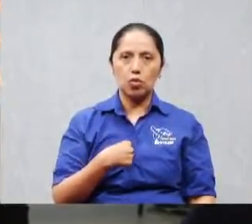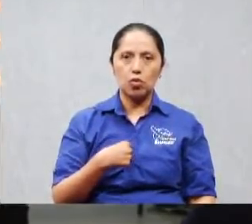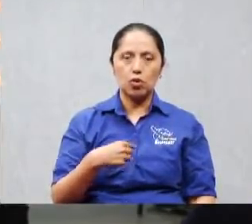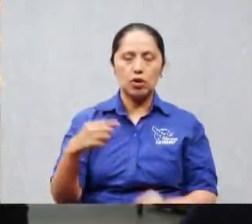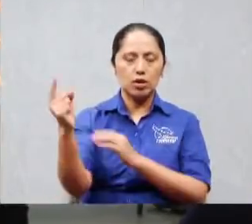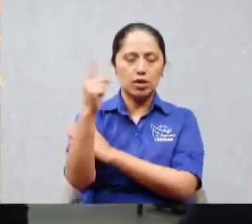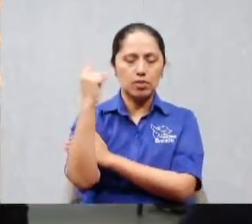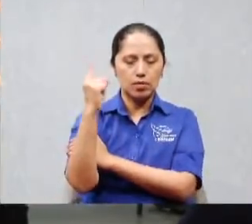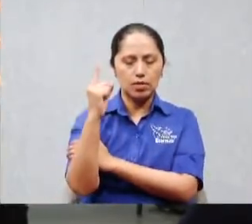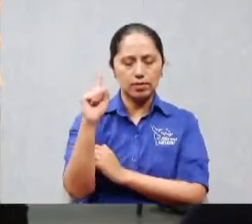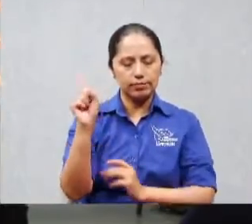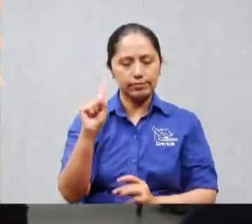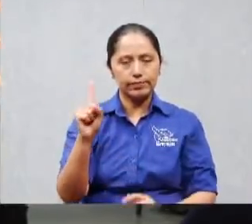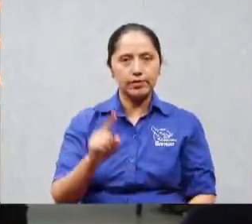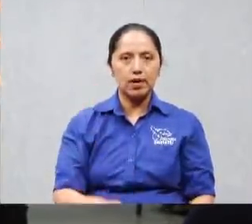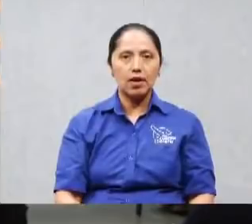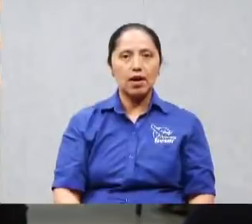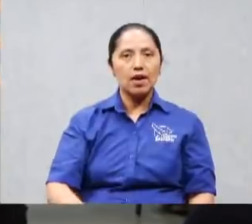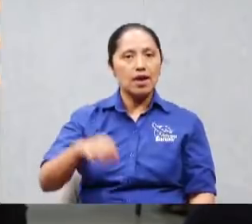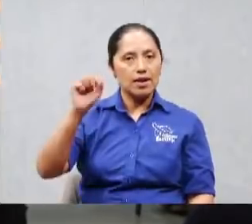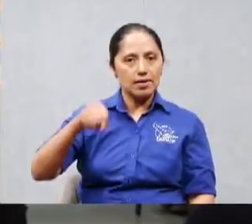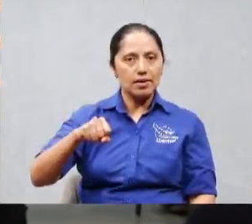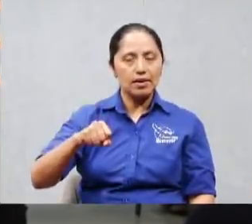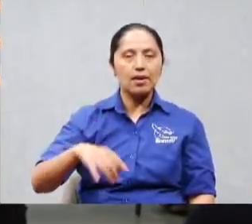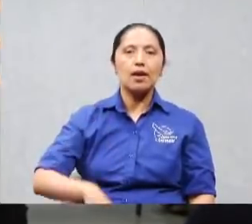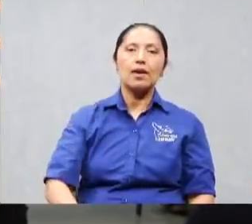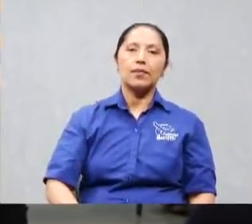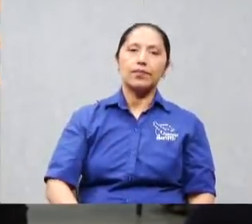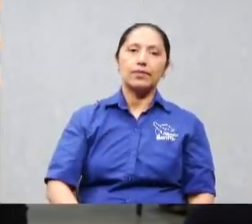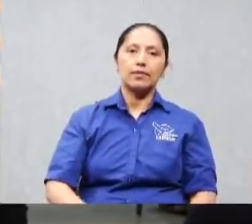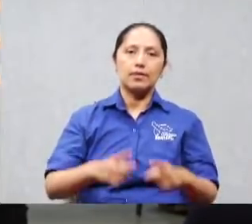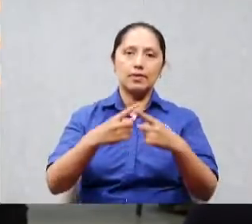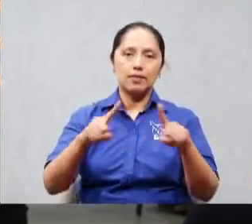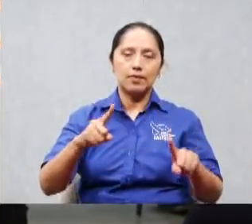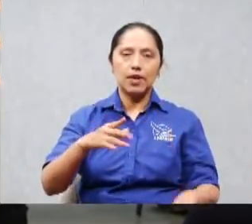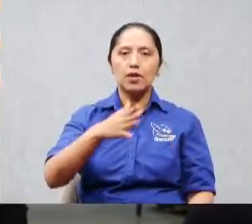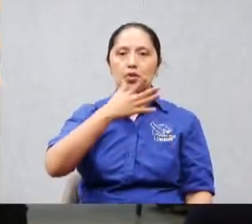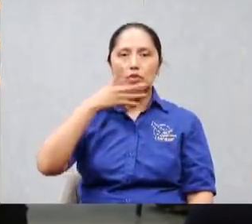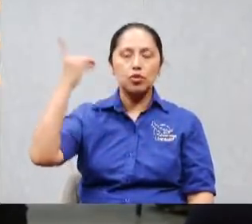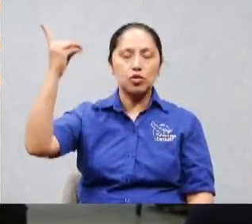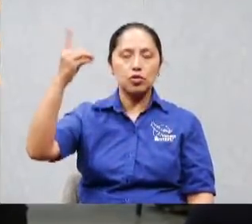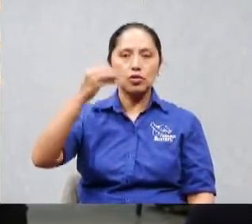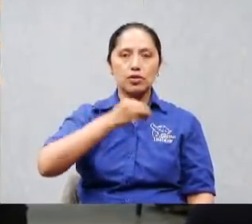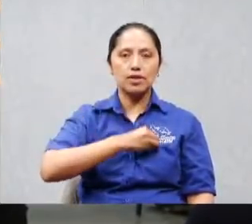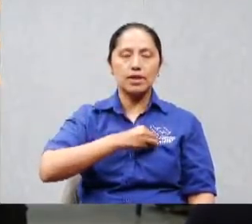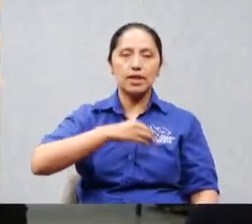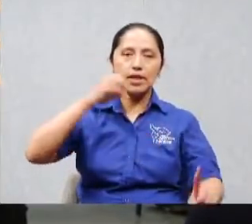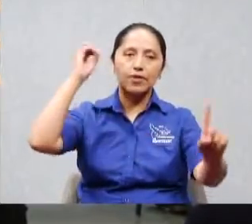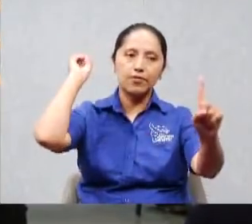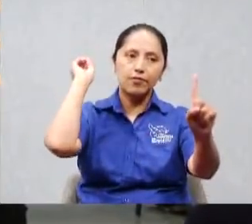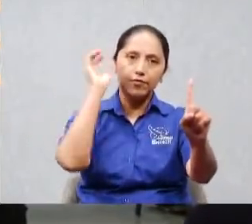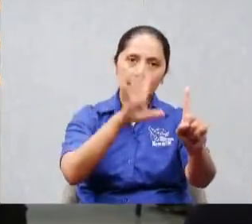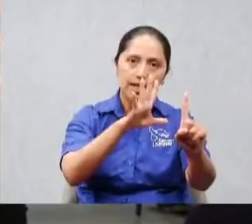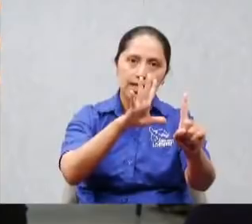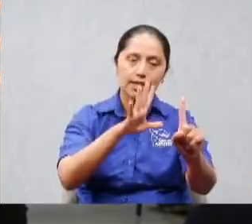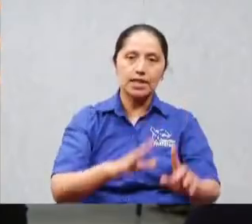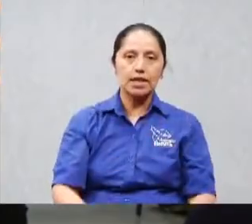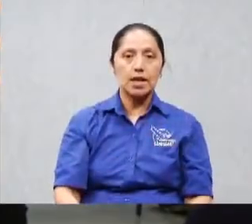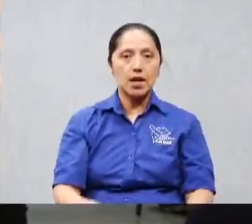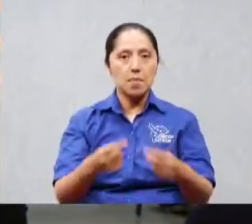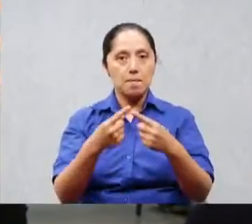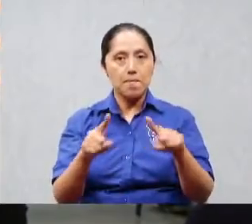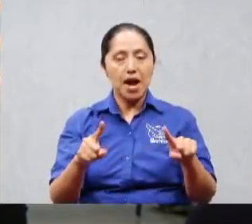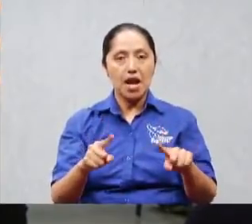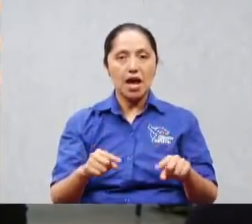el jefe el mero jefe el jefe el pensamiento grande le quería para enseñarnos una